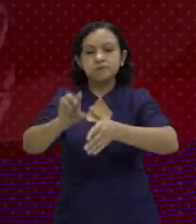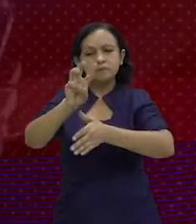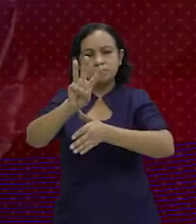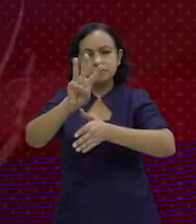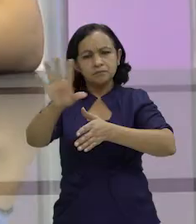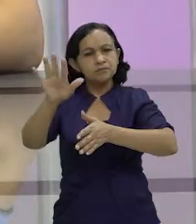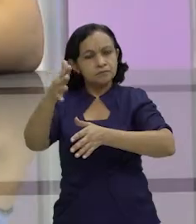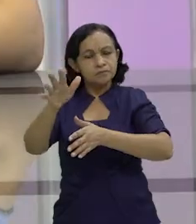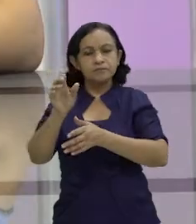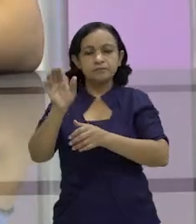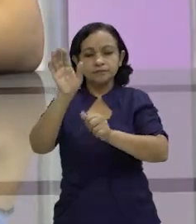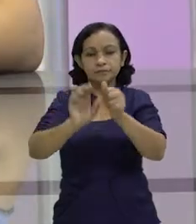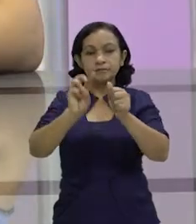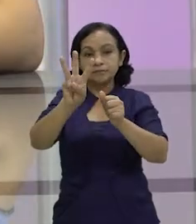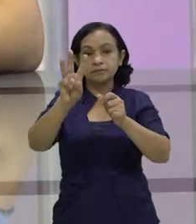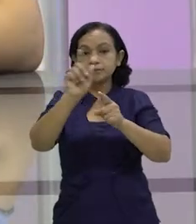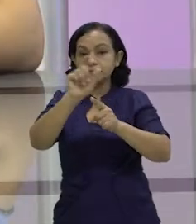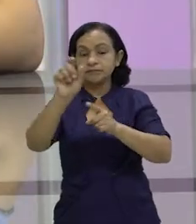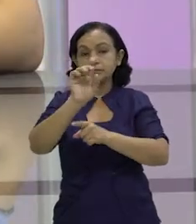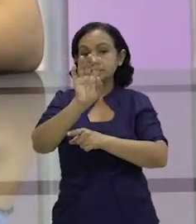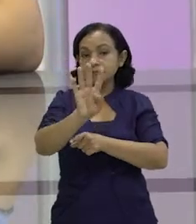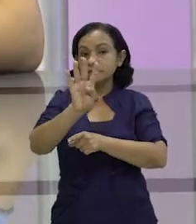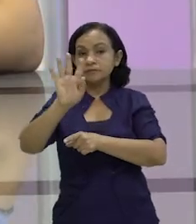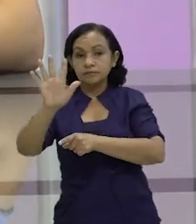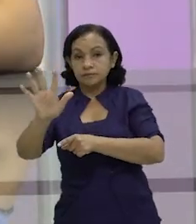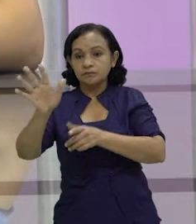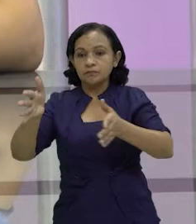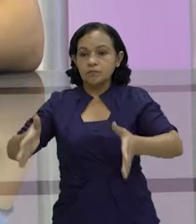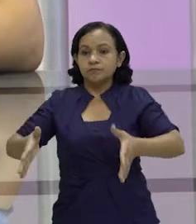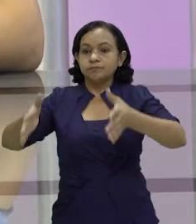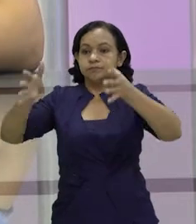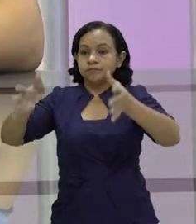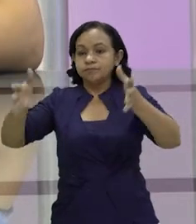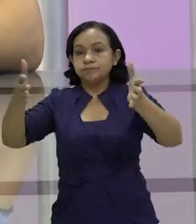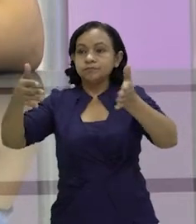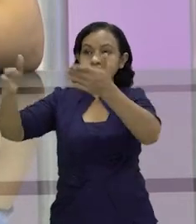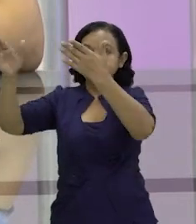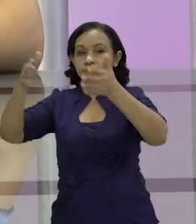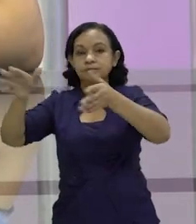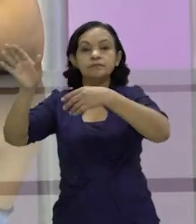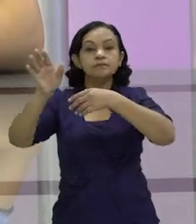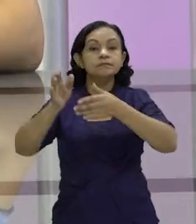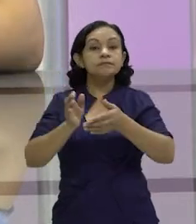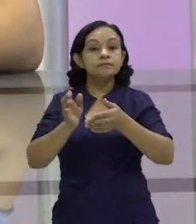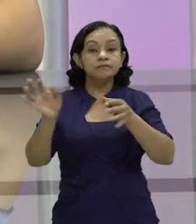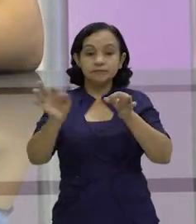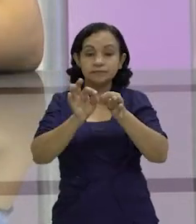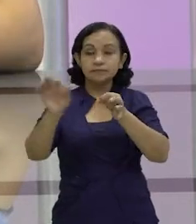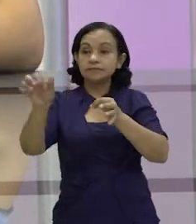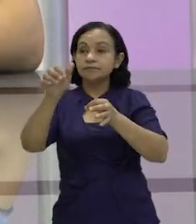trimestral son 45 jumbo los que sacamos fuera del municipio de